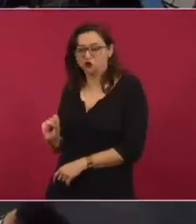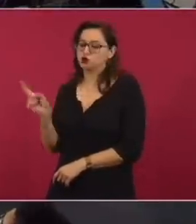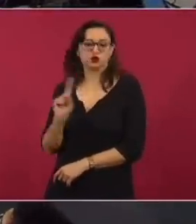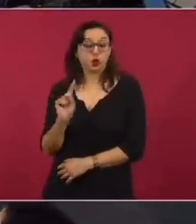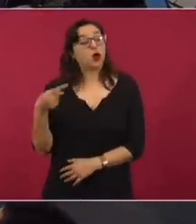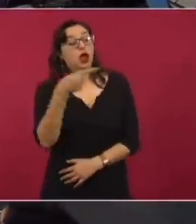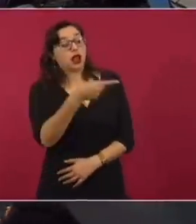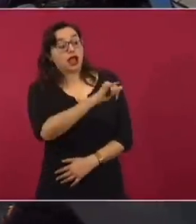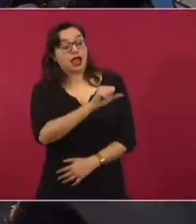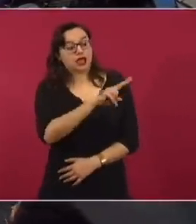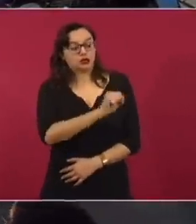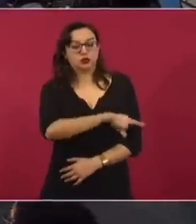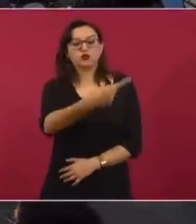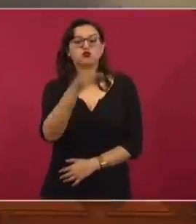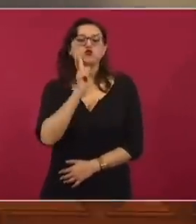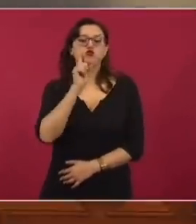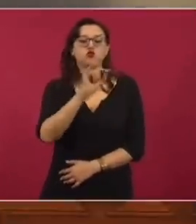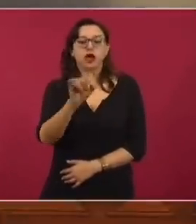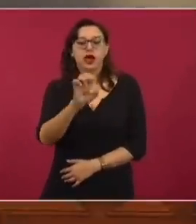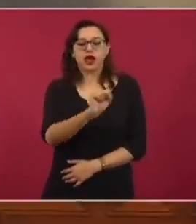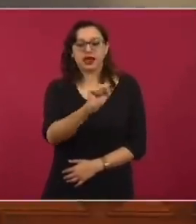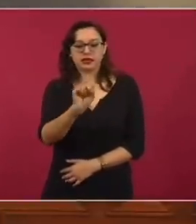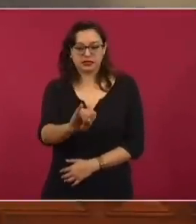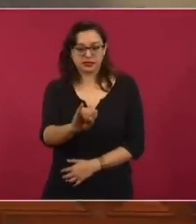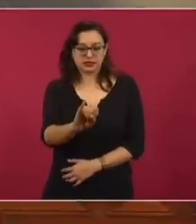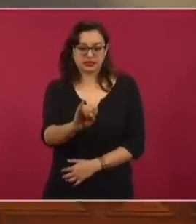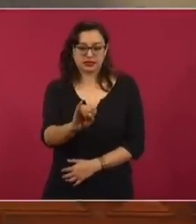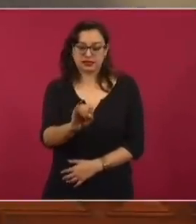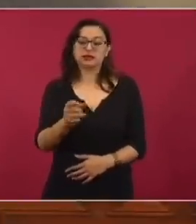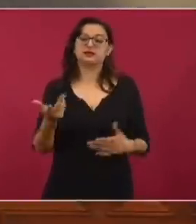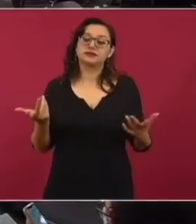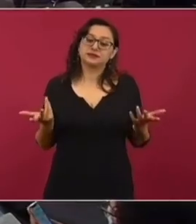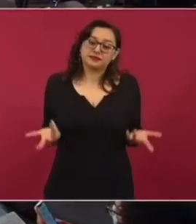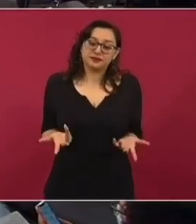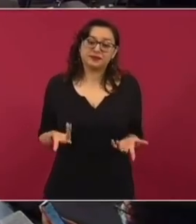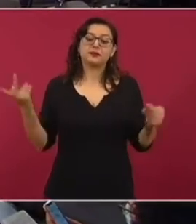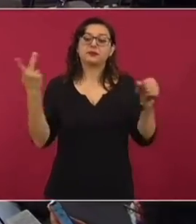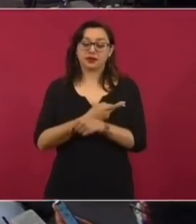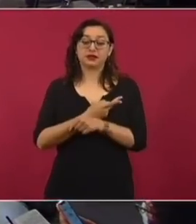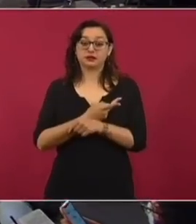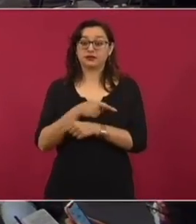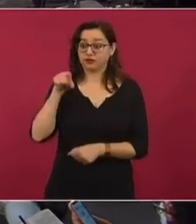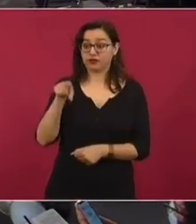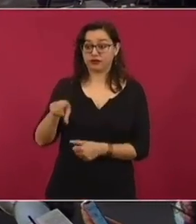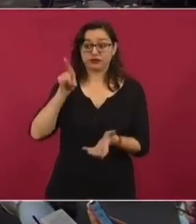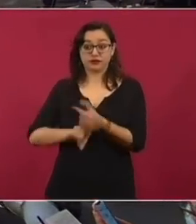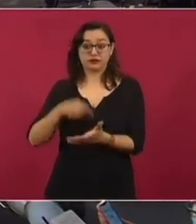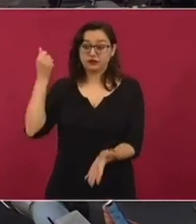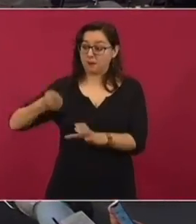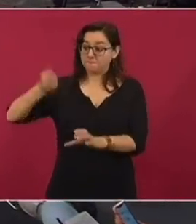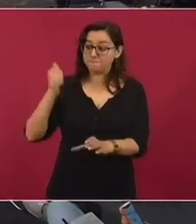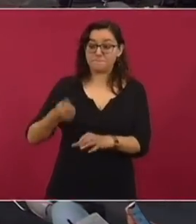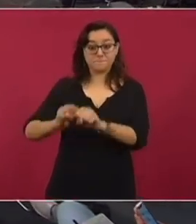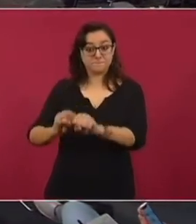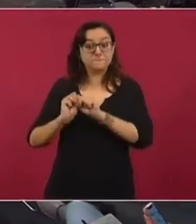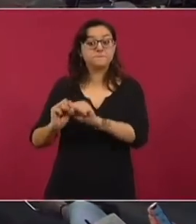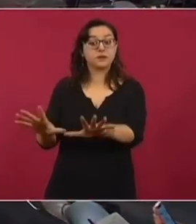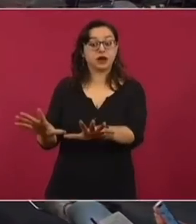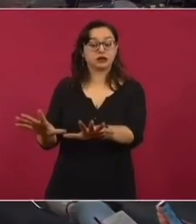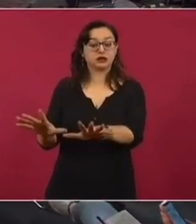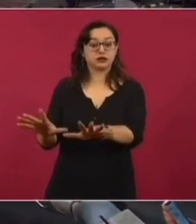Ramírez Cuevas y Jesse, pero sí es que se publicó la resolución en la página